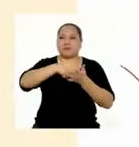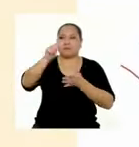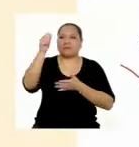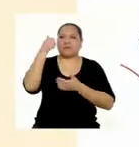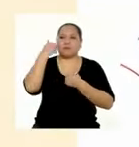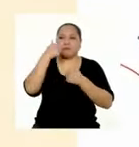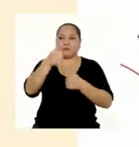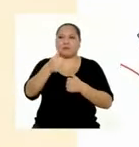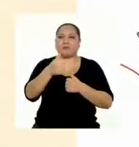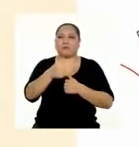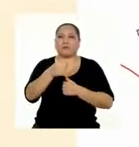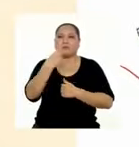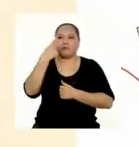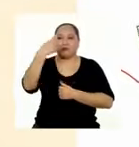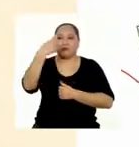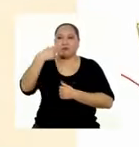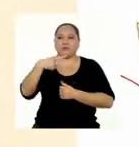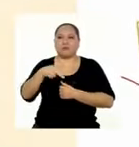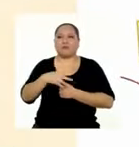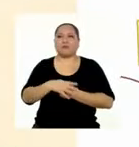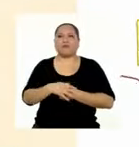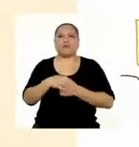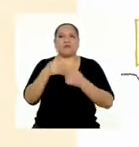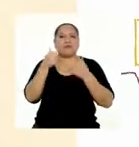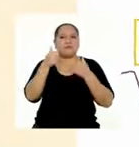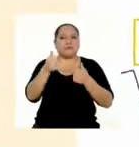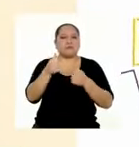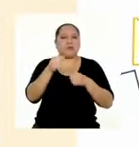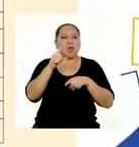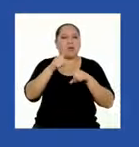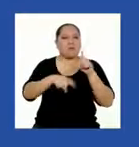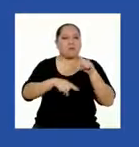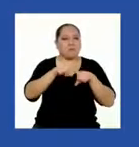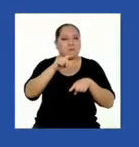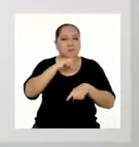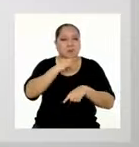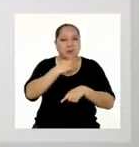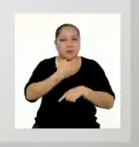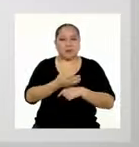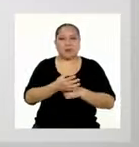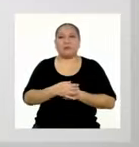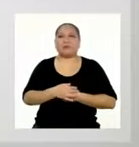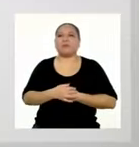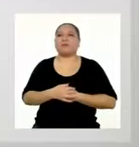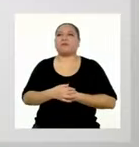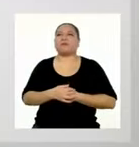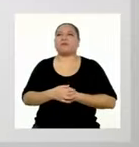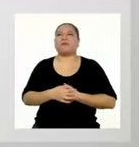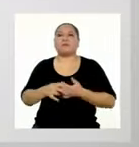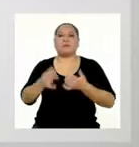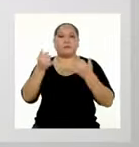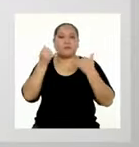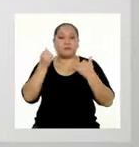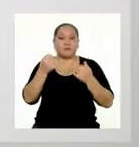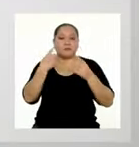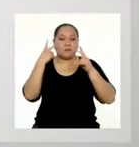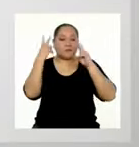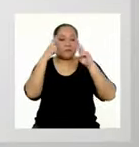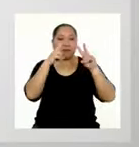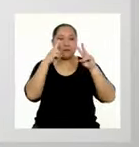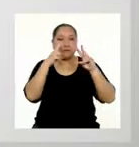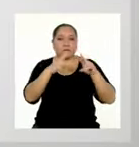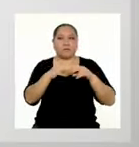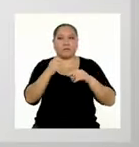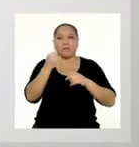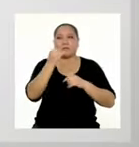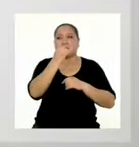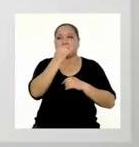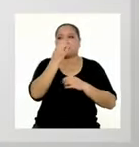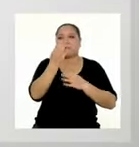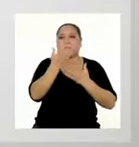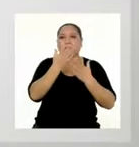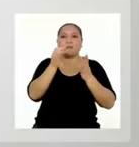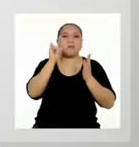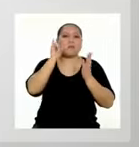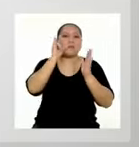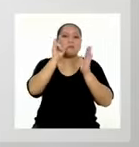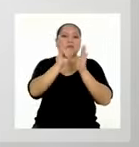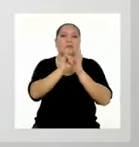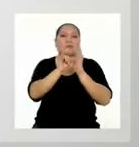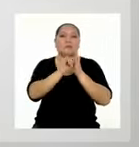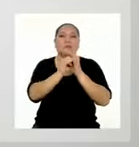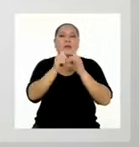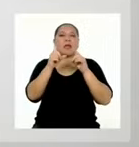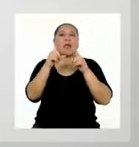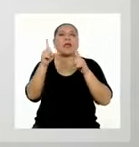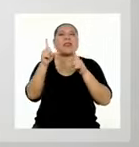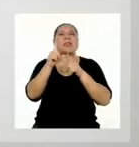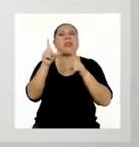sí en estos dos cajones. Muy buena, primita. Ahora, vamos a evaluar algunas cuestiones gráficas.